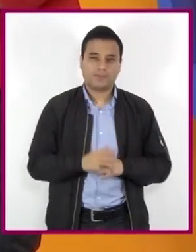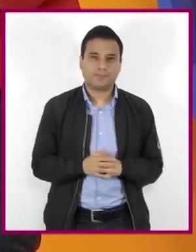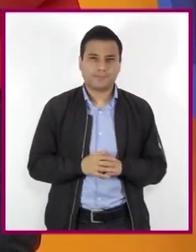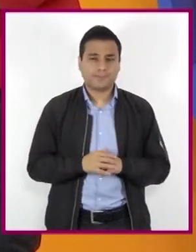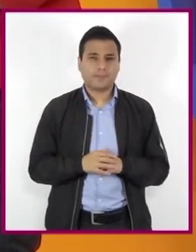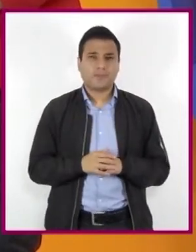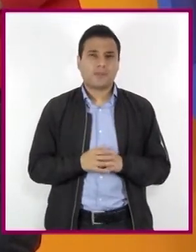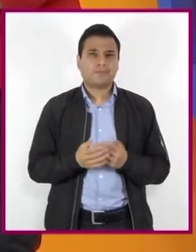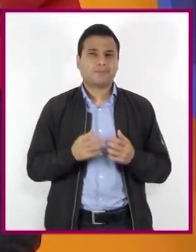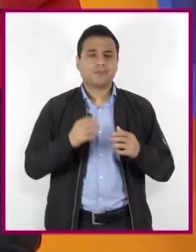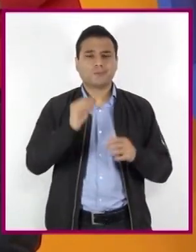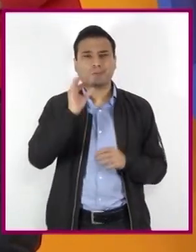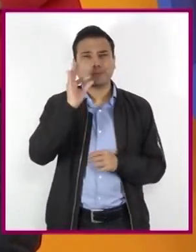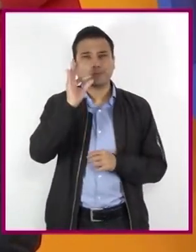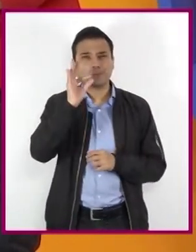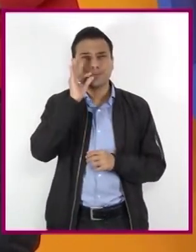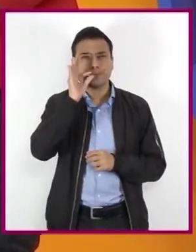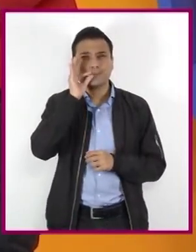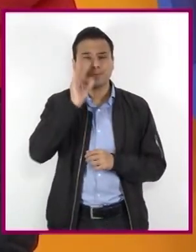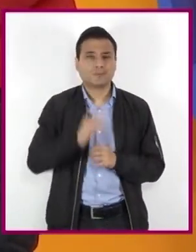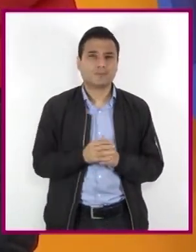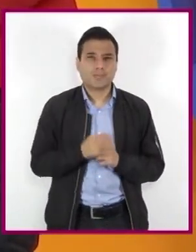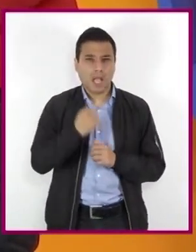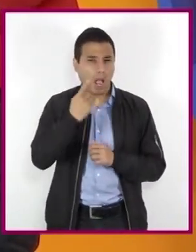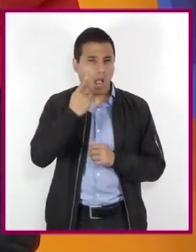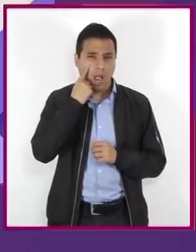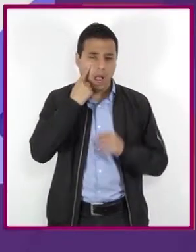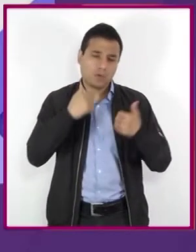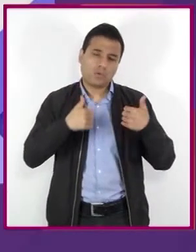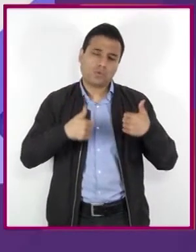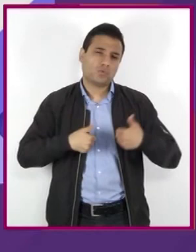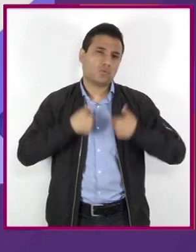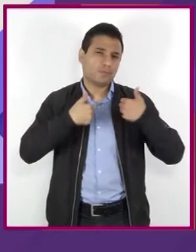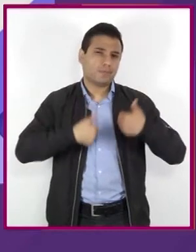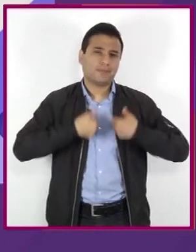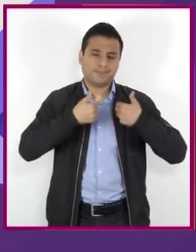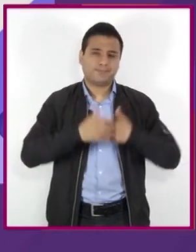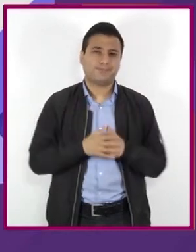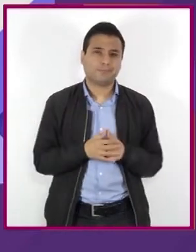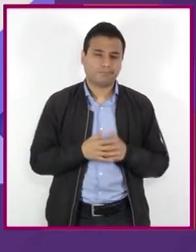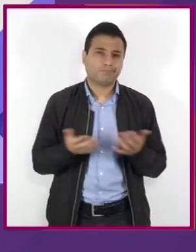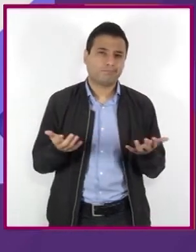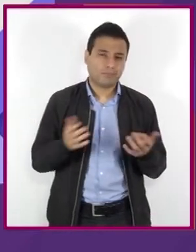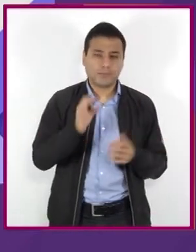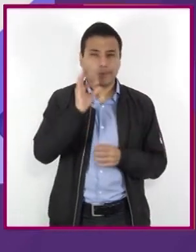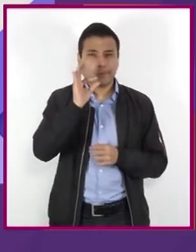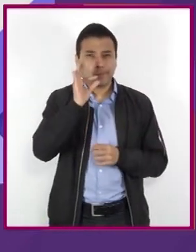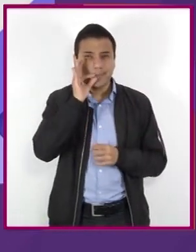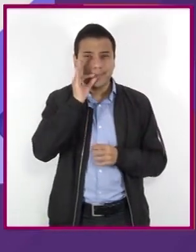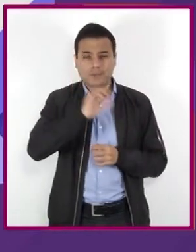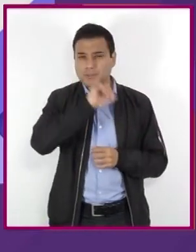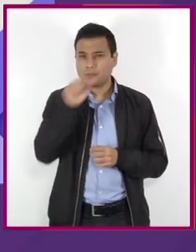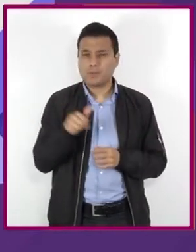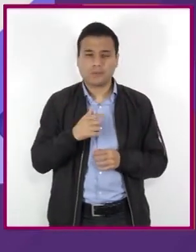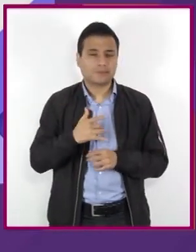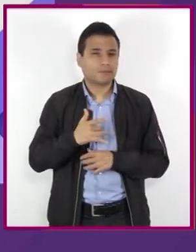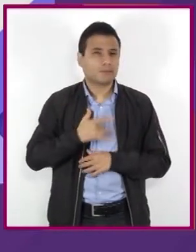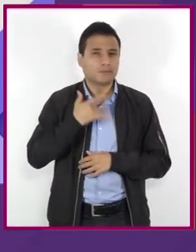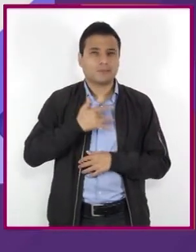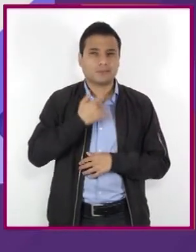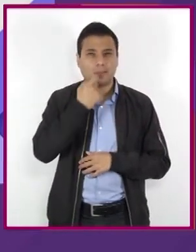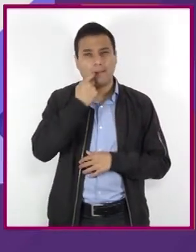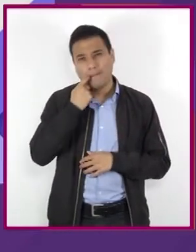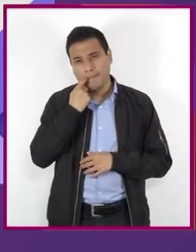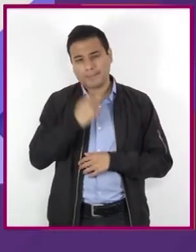marihuana se desarrolla con mayor frecuencia en la etapa adolescente, cuando el consumo se vuelve dependiente previo a los 20